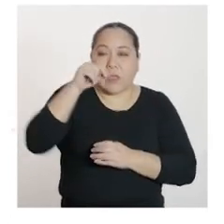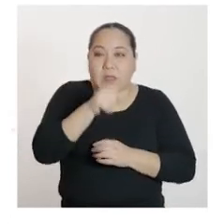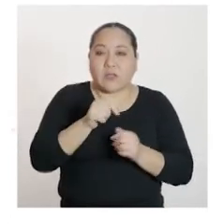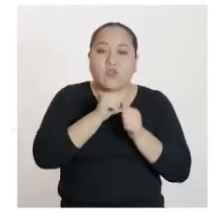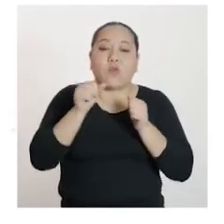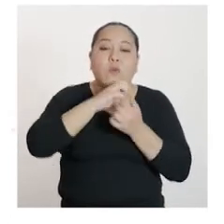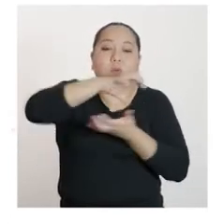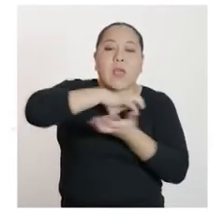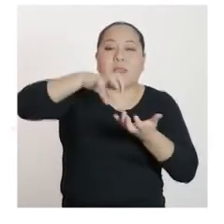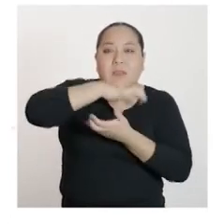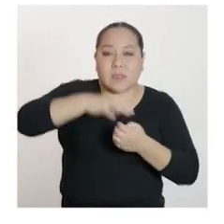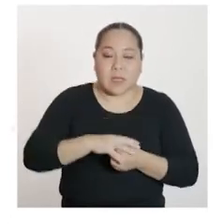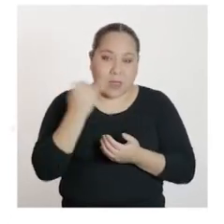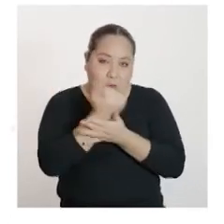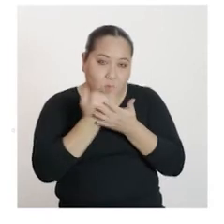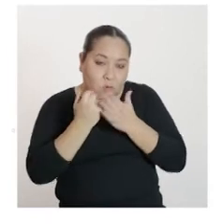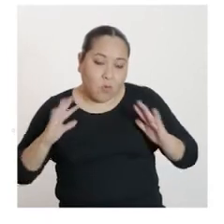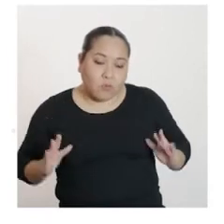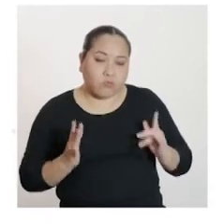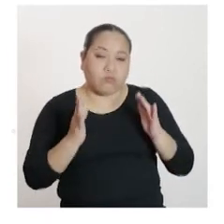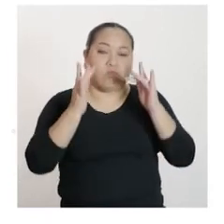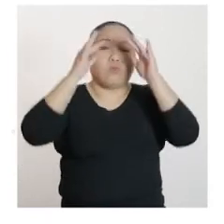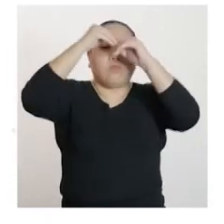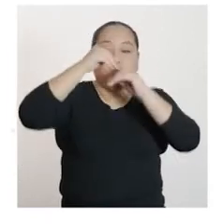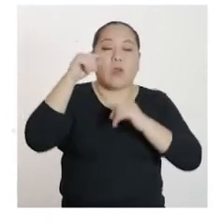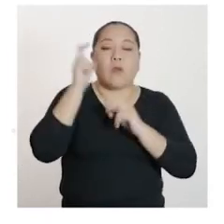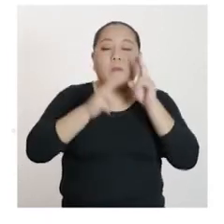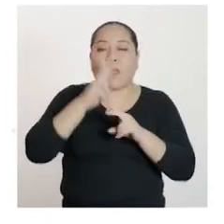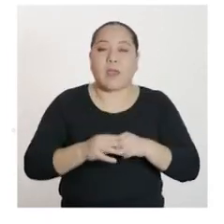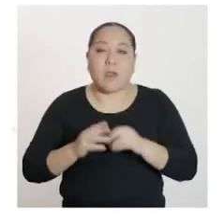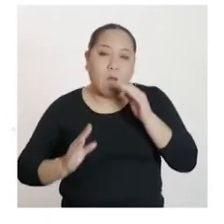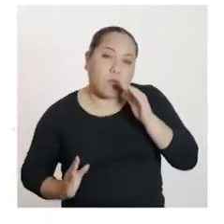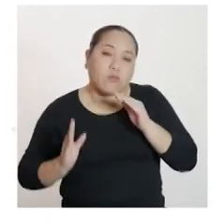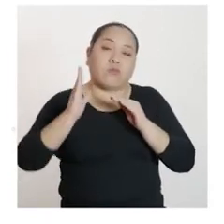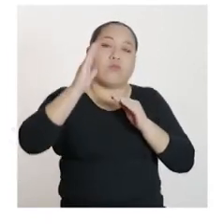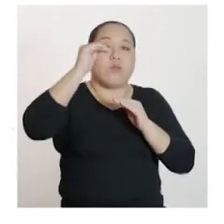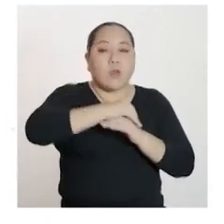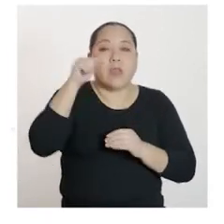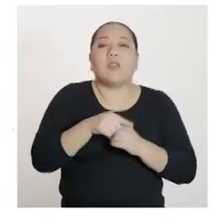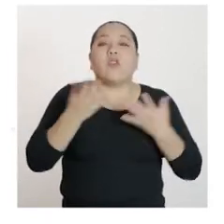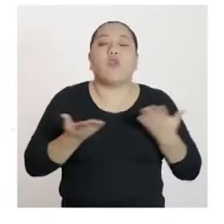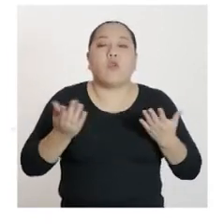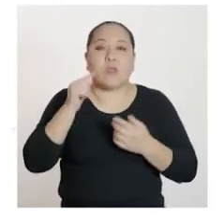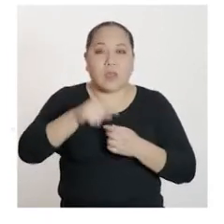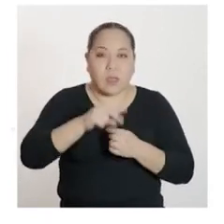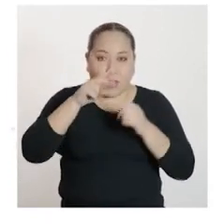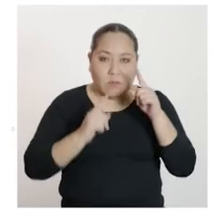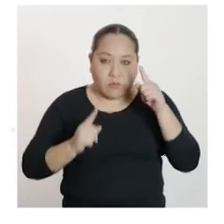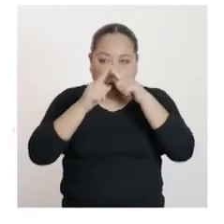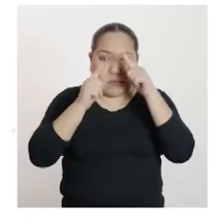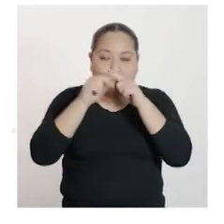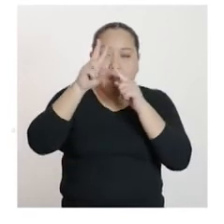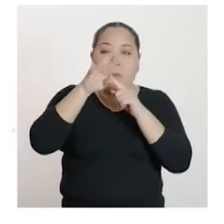mezcla. En la gráfica se puede observar que el volumen máximo se produce en el vértice de la